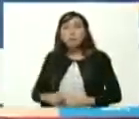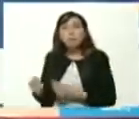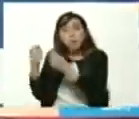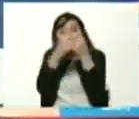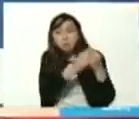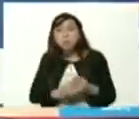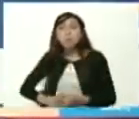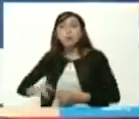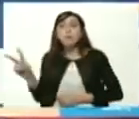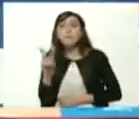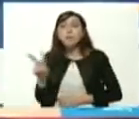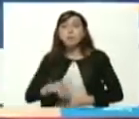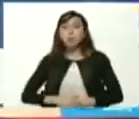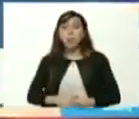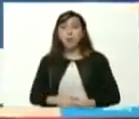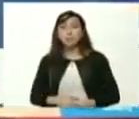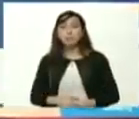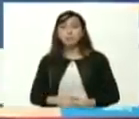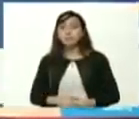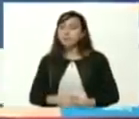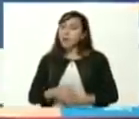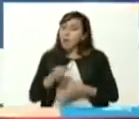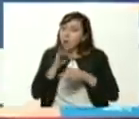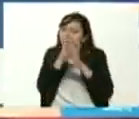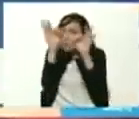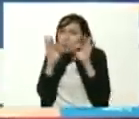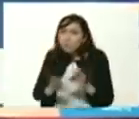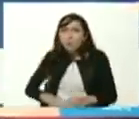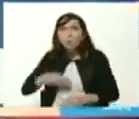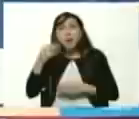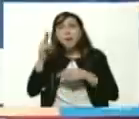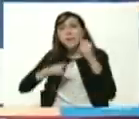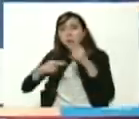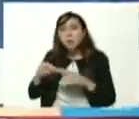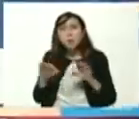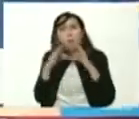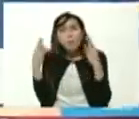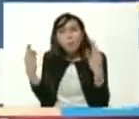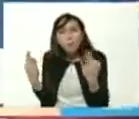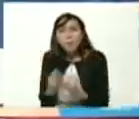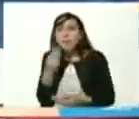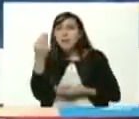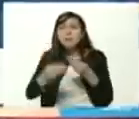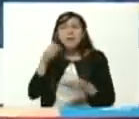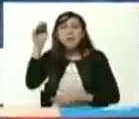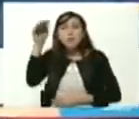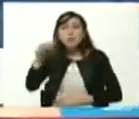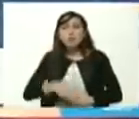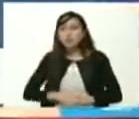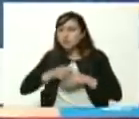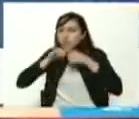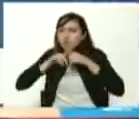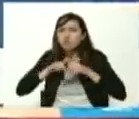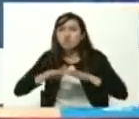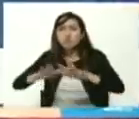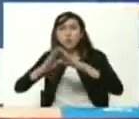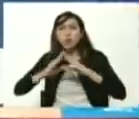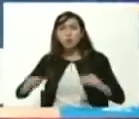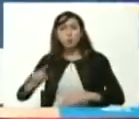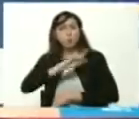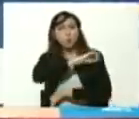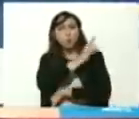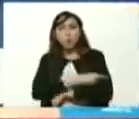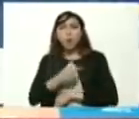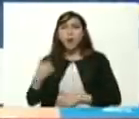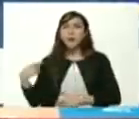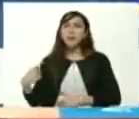de la patria la posibilidad de construir futuro de hacer familia la posibilidad de expandir la potencialidad de